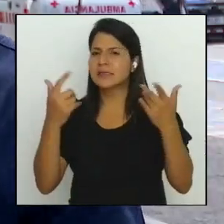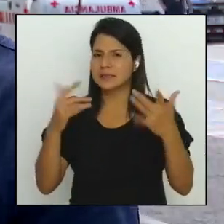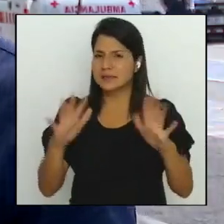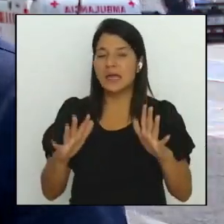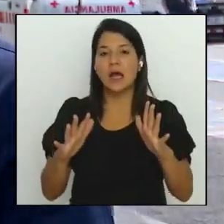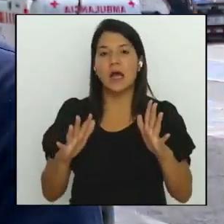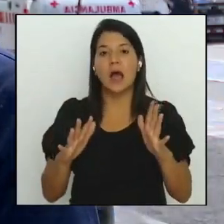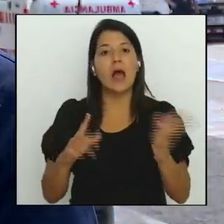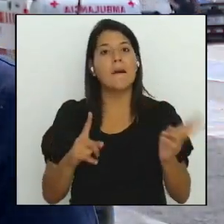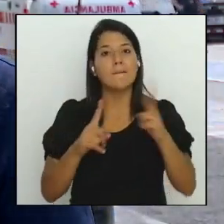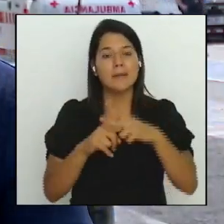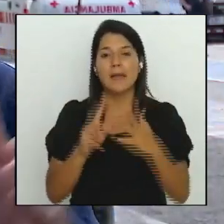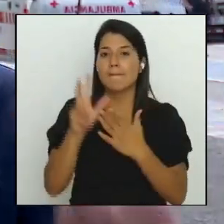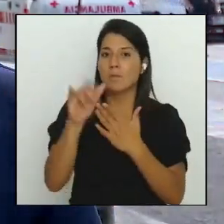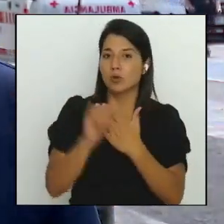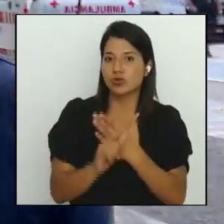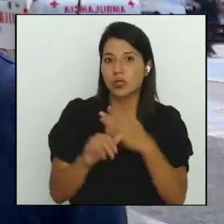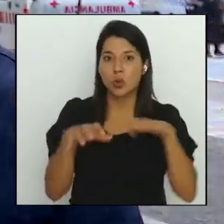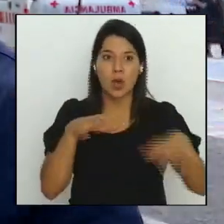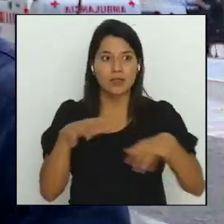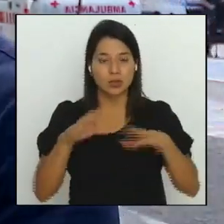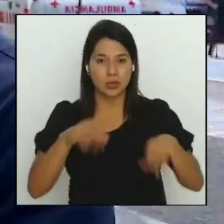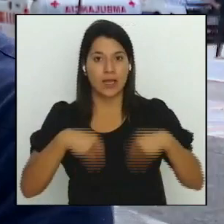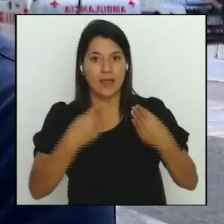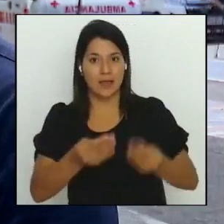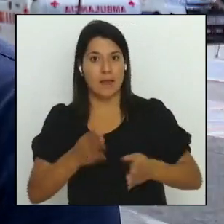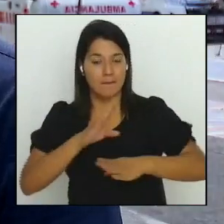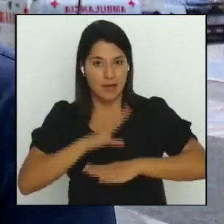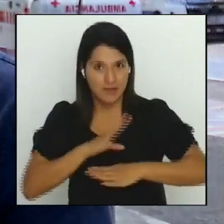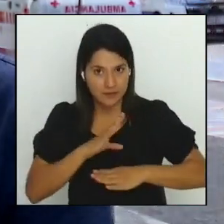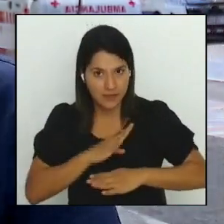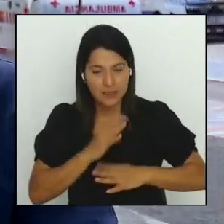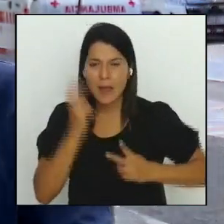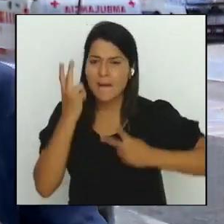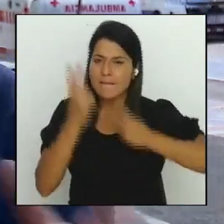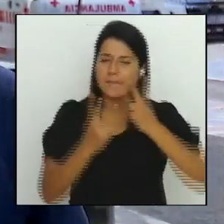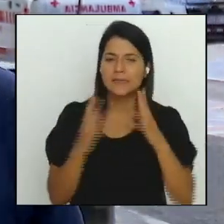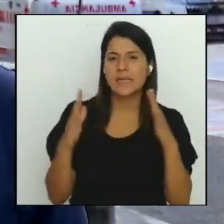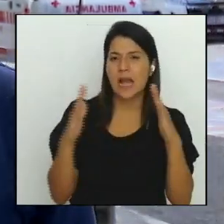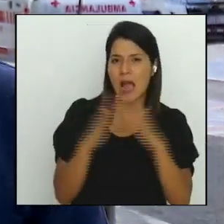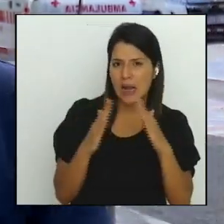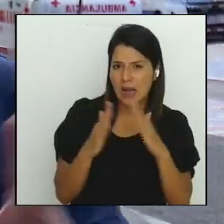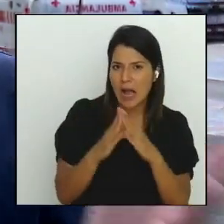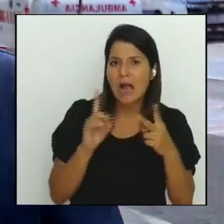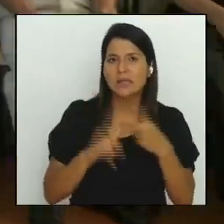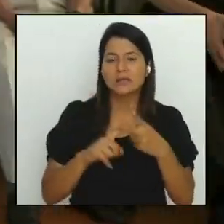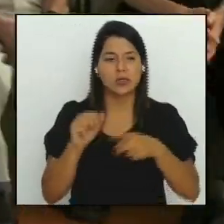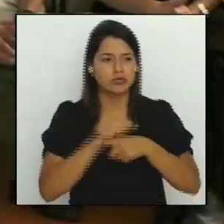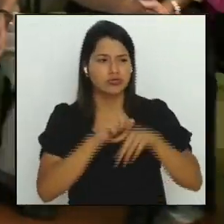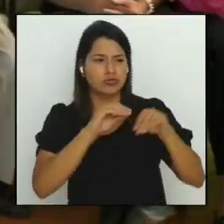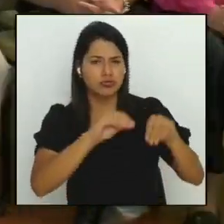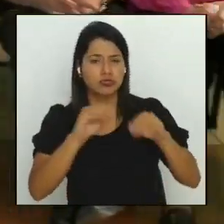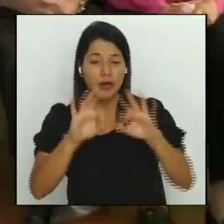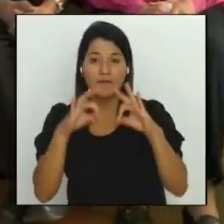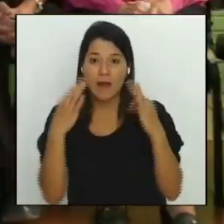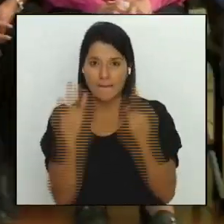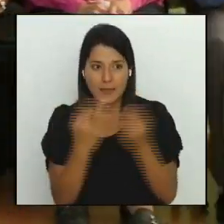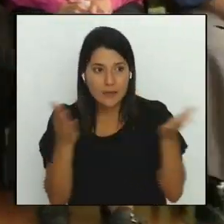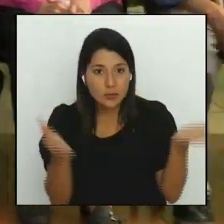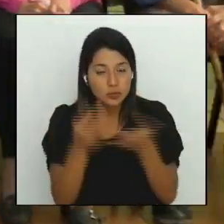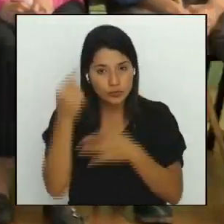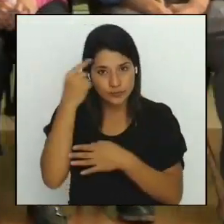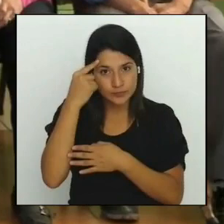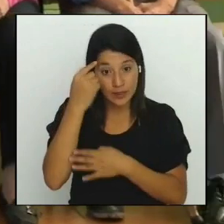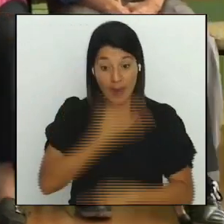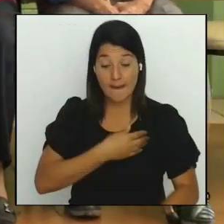que generan bienestar visita a la casa entrenamiento a familiares estimulación cognitiva el presidente de CONAPAN